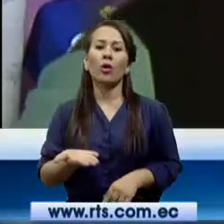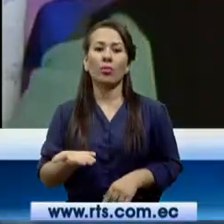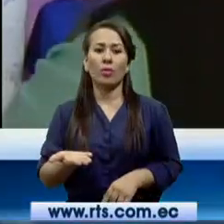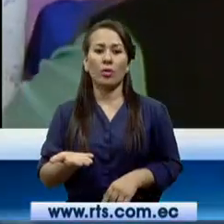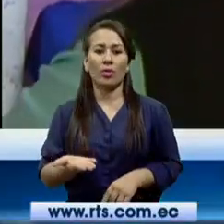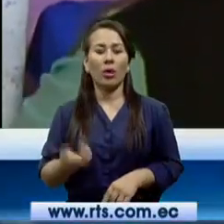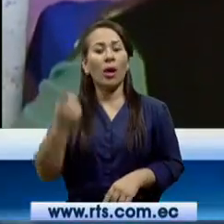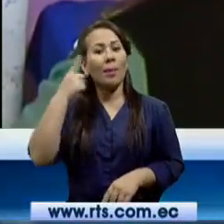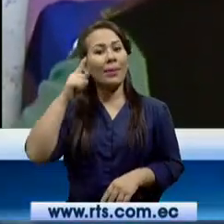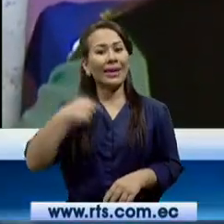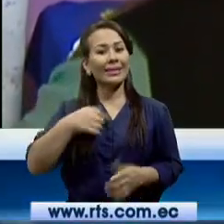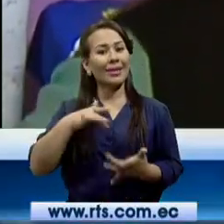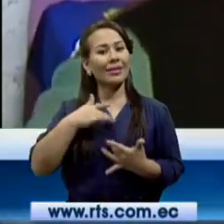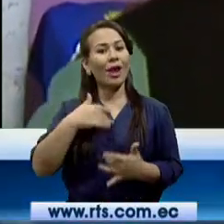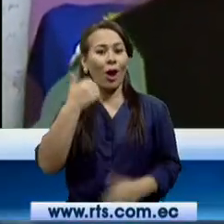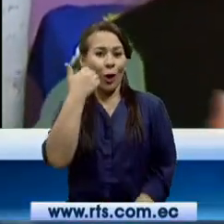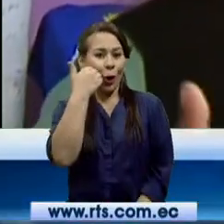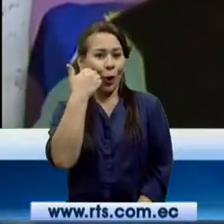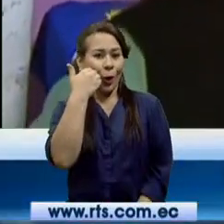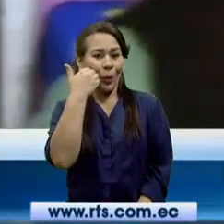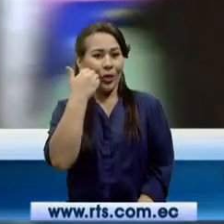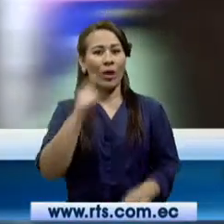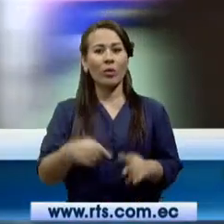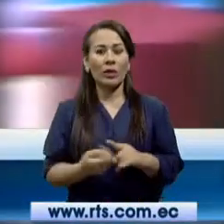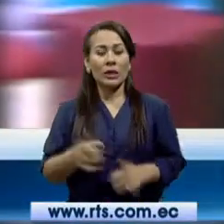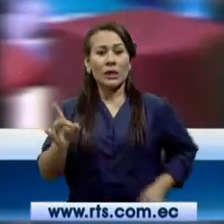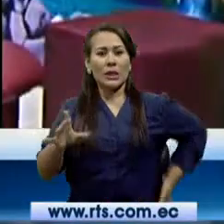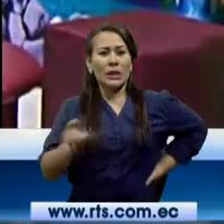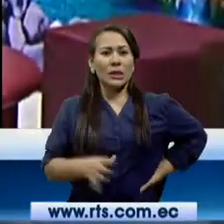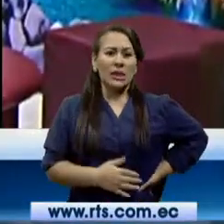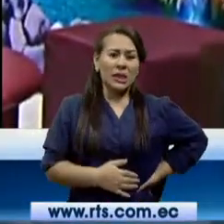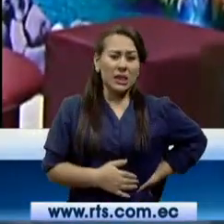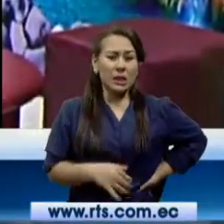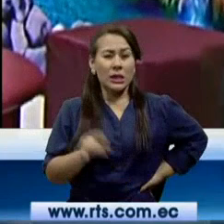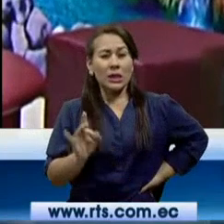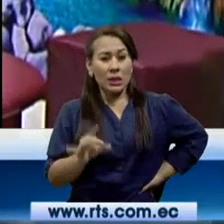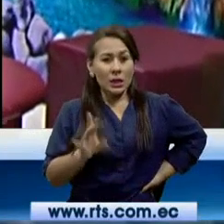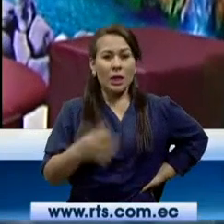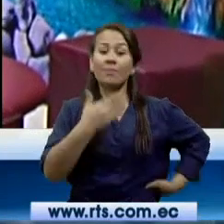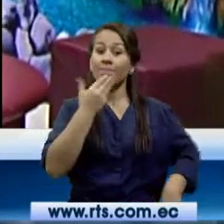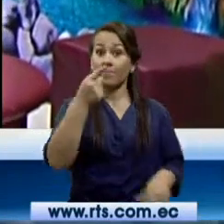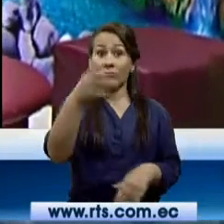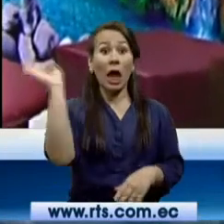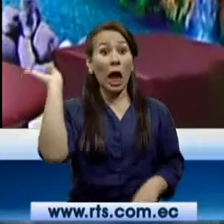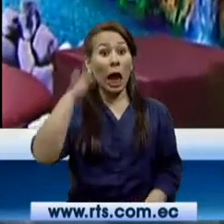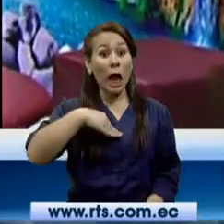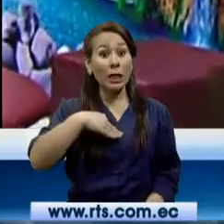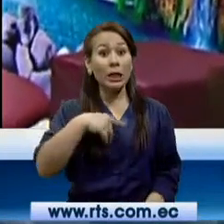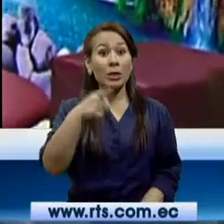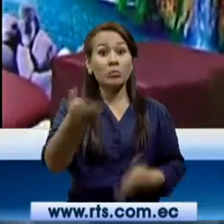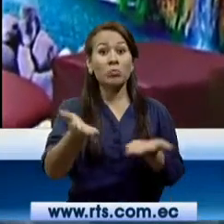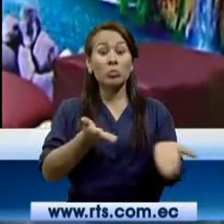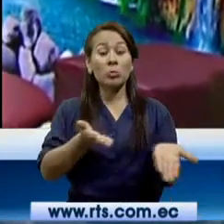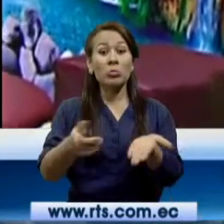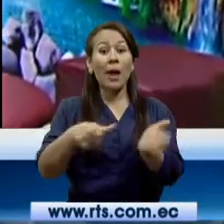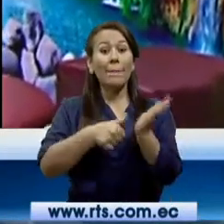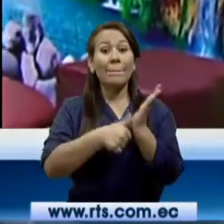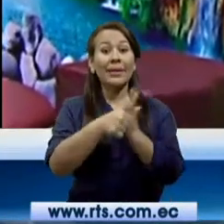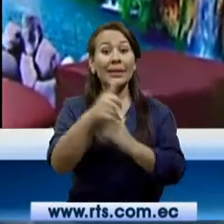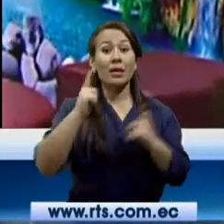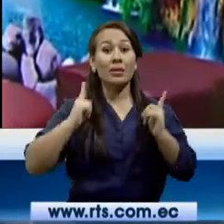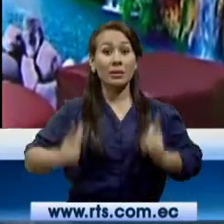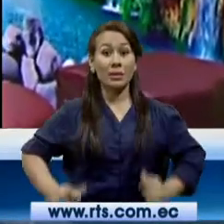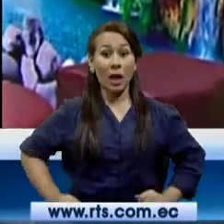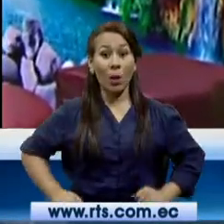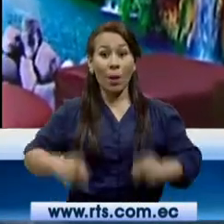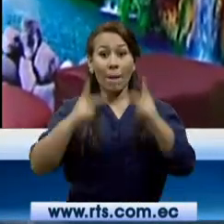para sentirse cómoda en el momento que le ven una contracción. Es un servicio totalmente gratuito que brinda el Ministerio de Salud Pública